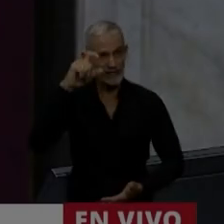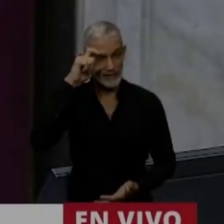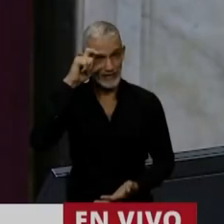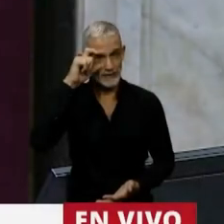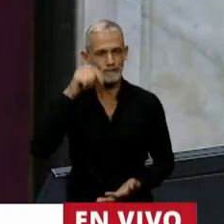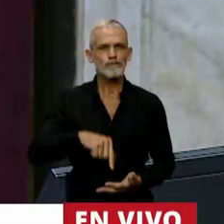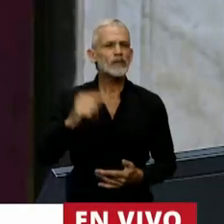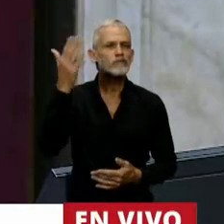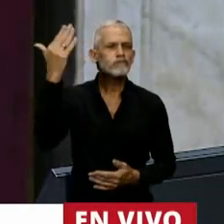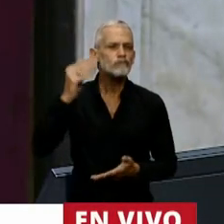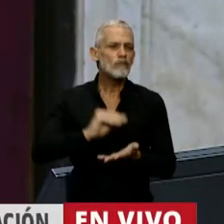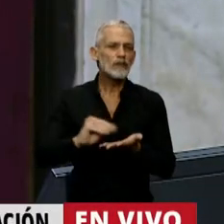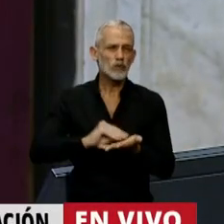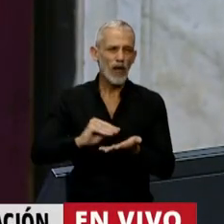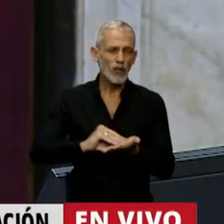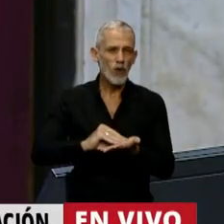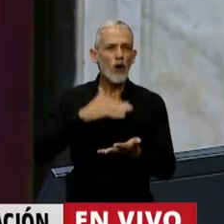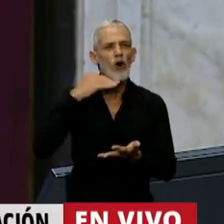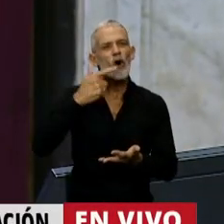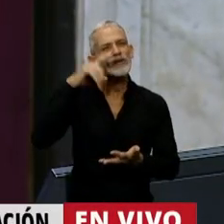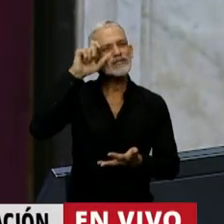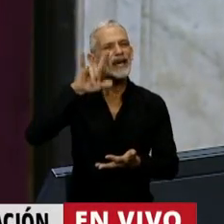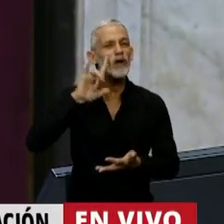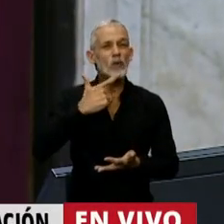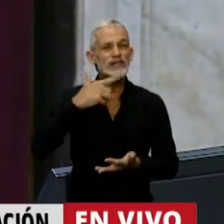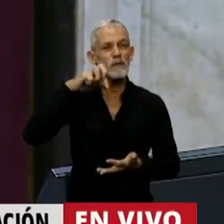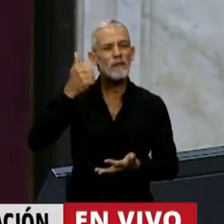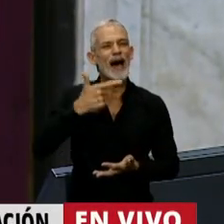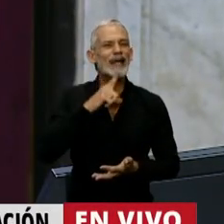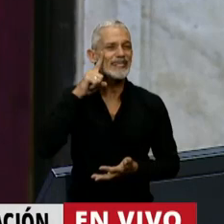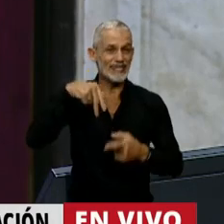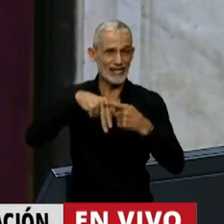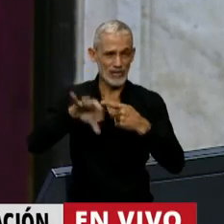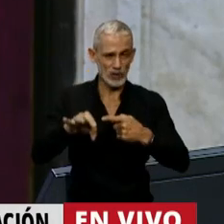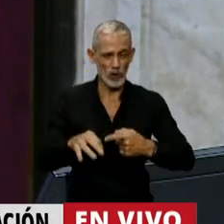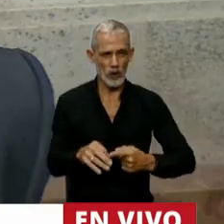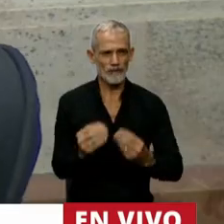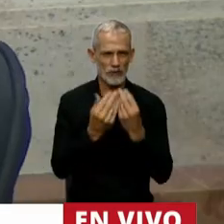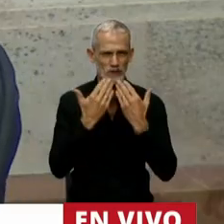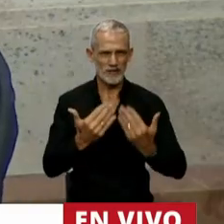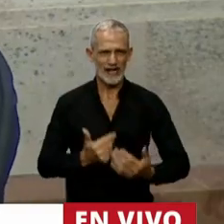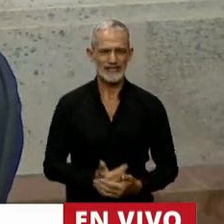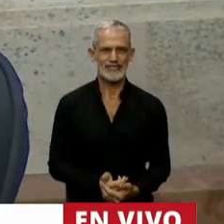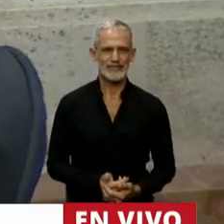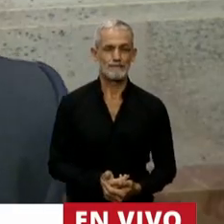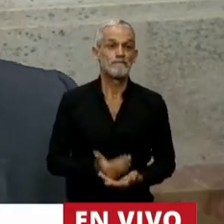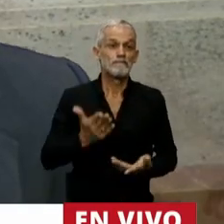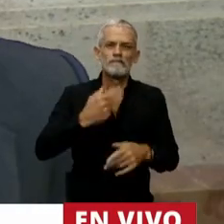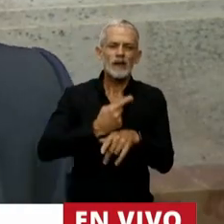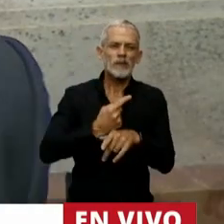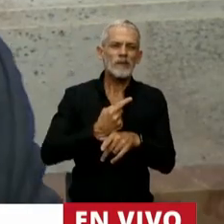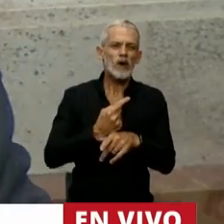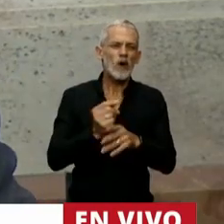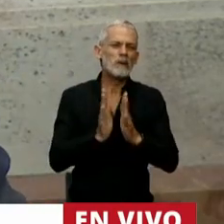En el uso de la palabra, el diputado José Luis Patiño. Gracias, señor Presidente. Bueno, primero